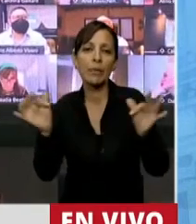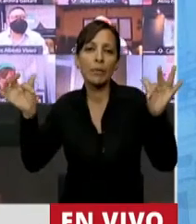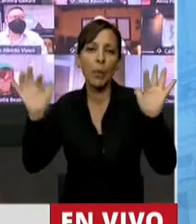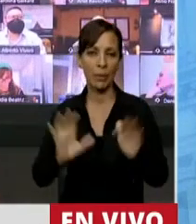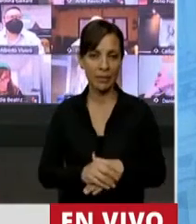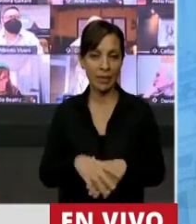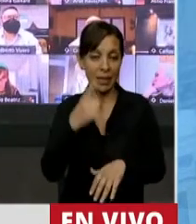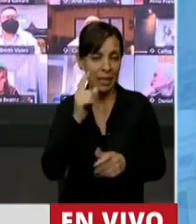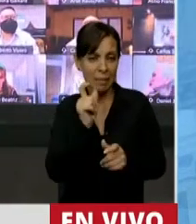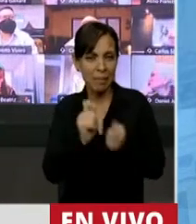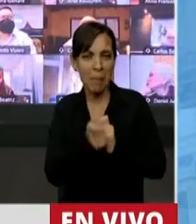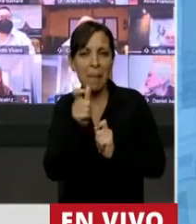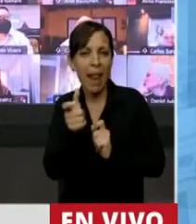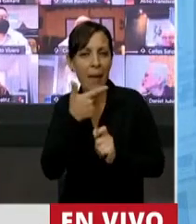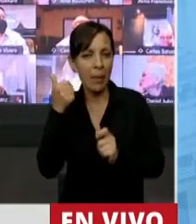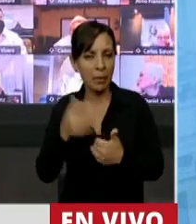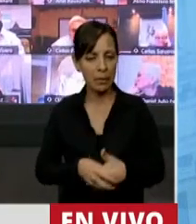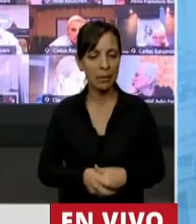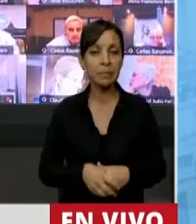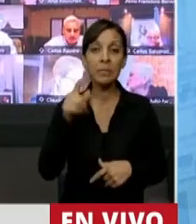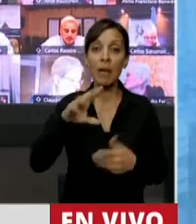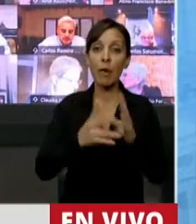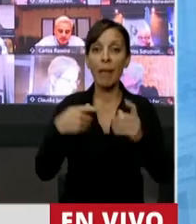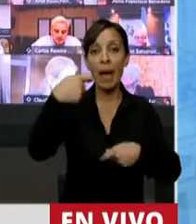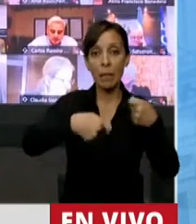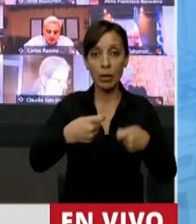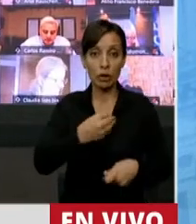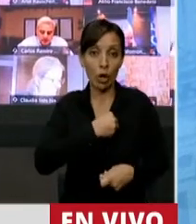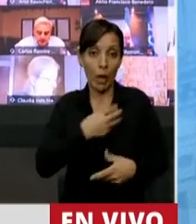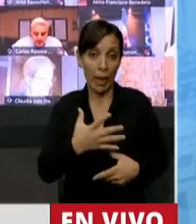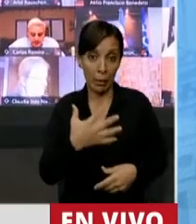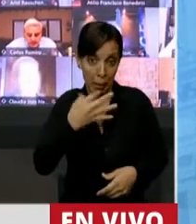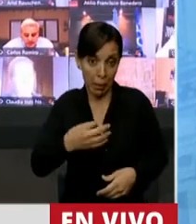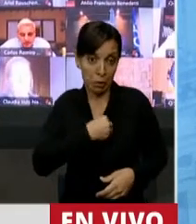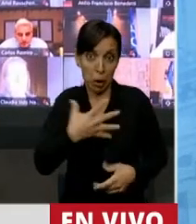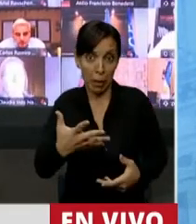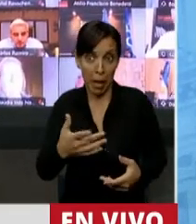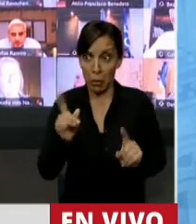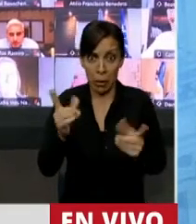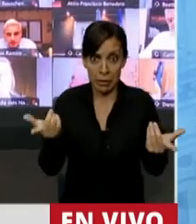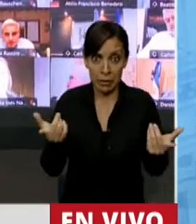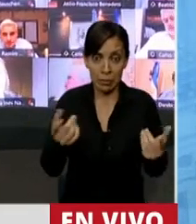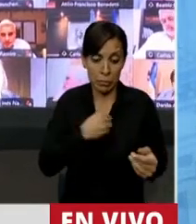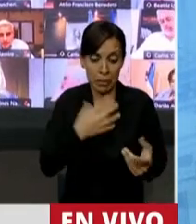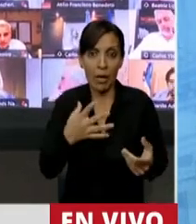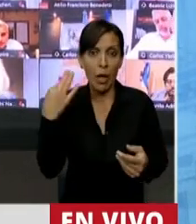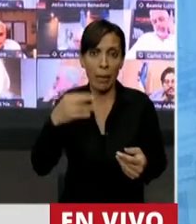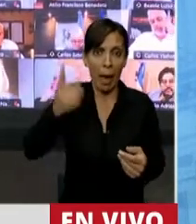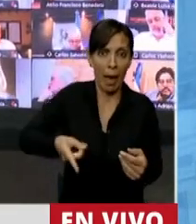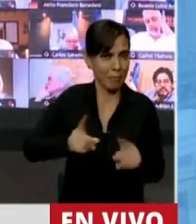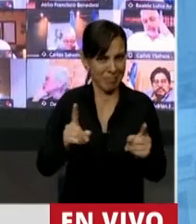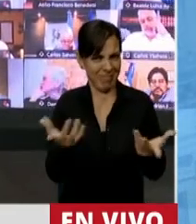detalle. Este aporte solidario, que de solidario no tiene nada, porque para que algo sea solidario no tiene que ser compulsivo,